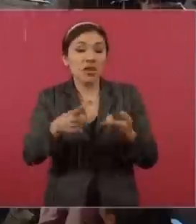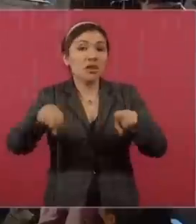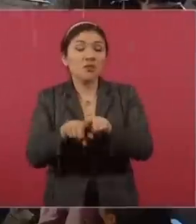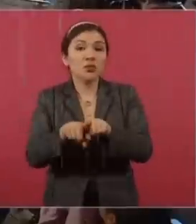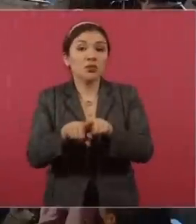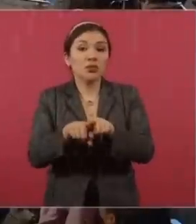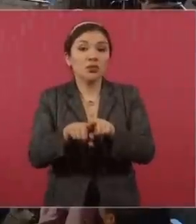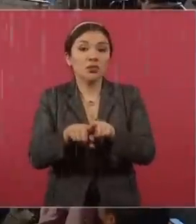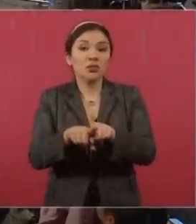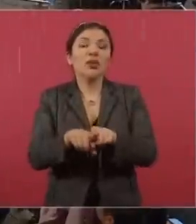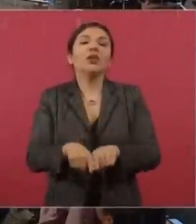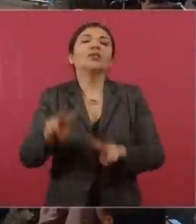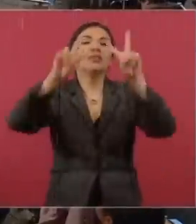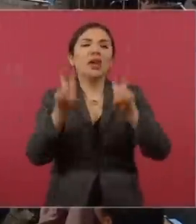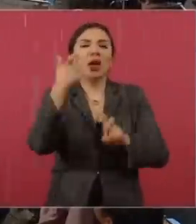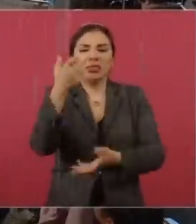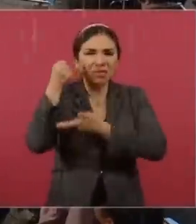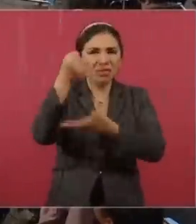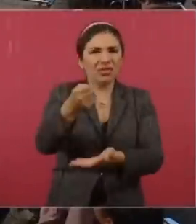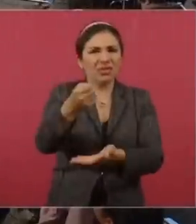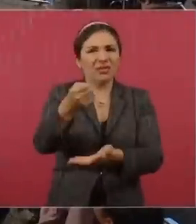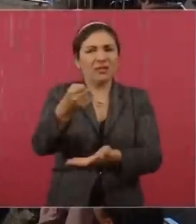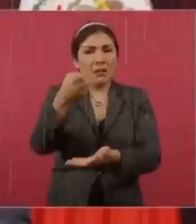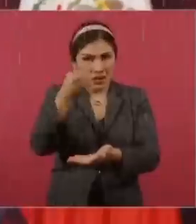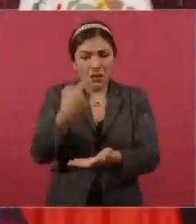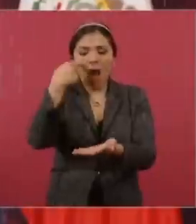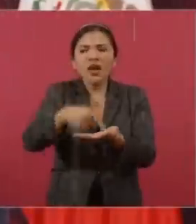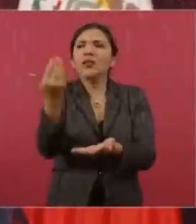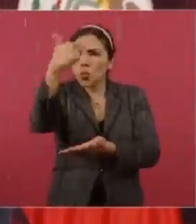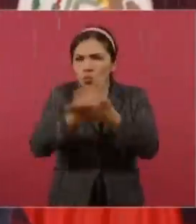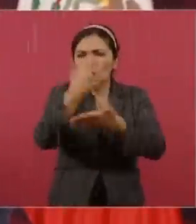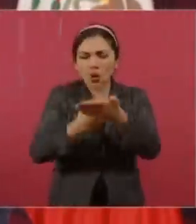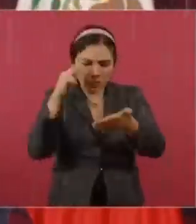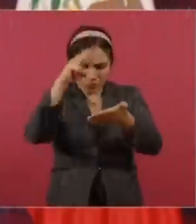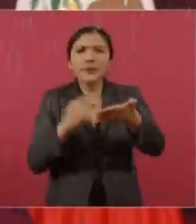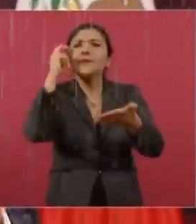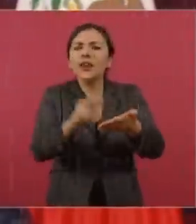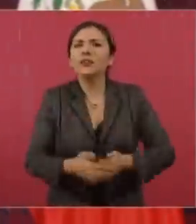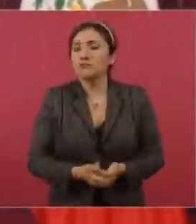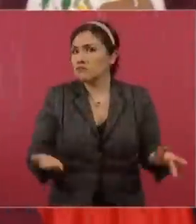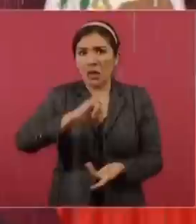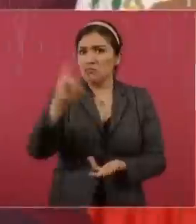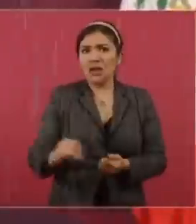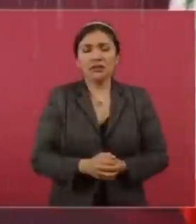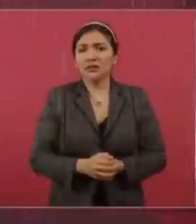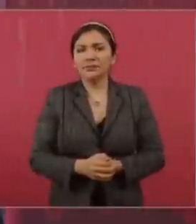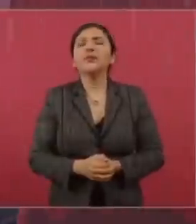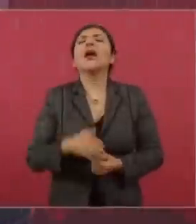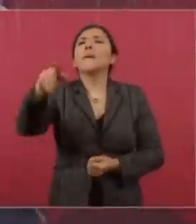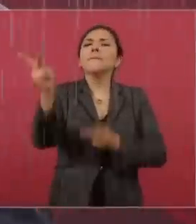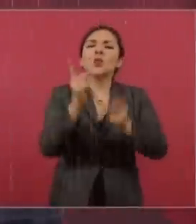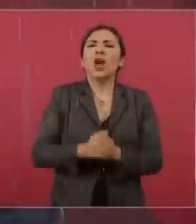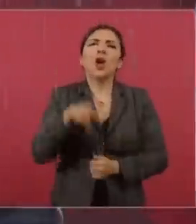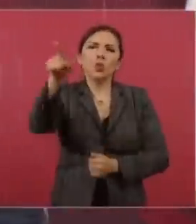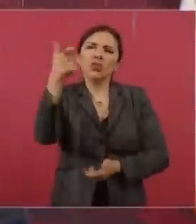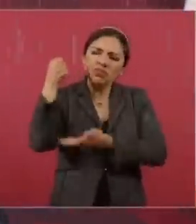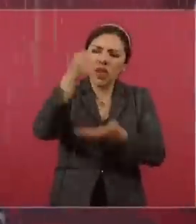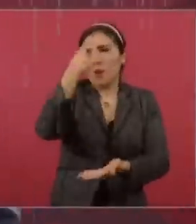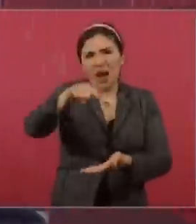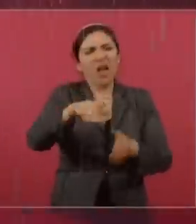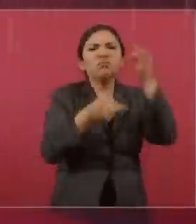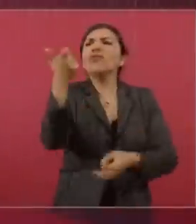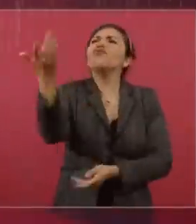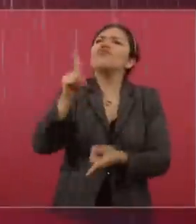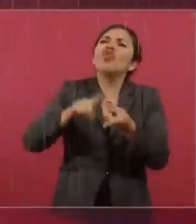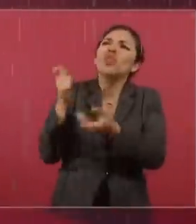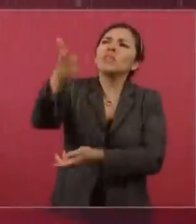acerca del financiamiento, que nunca transparentan de dónde sale el dinero para la guerra sucia en